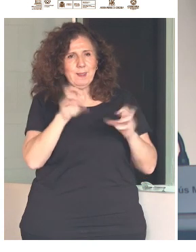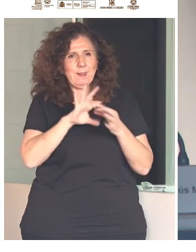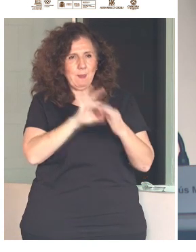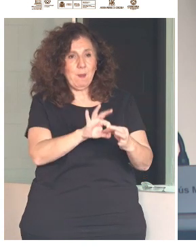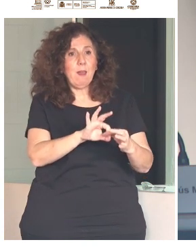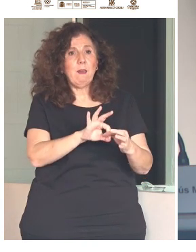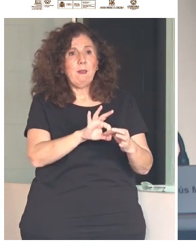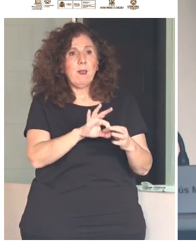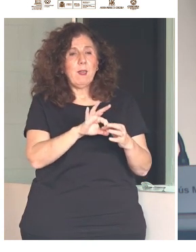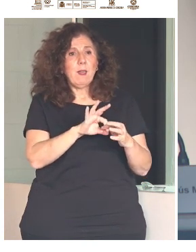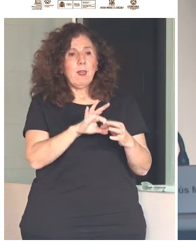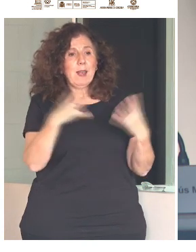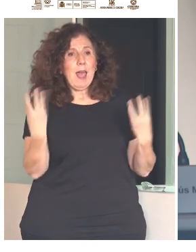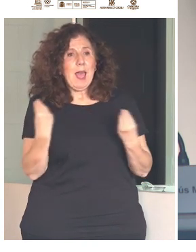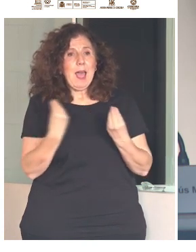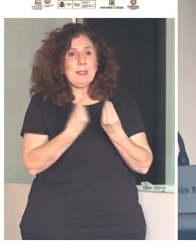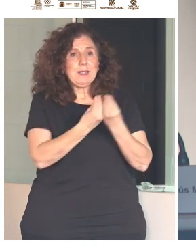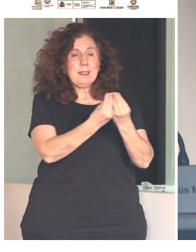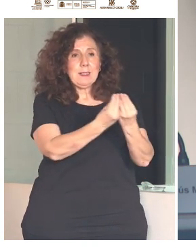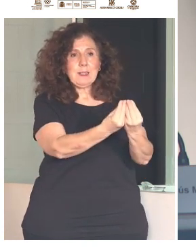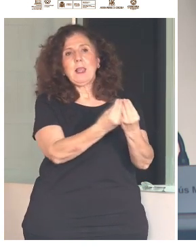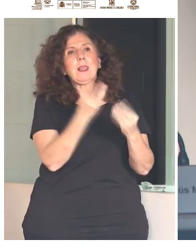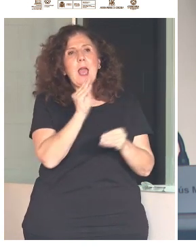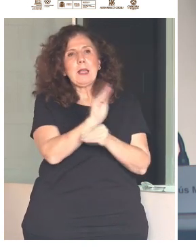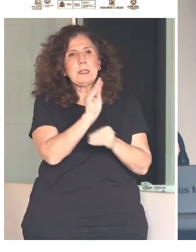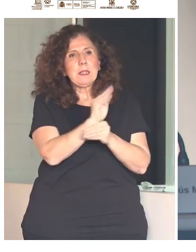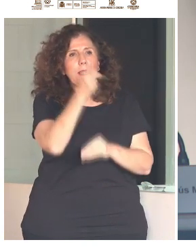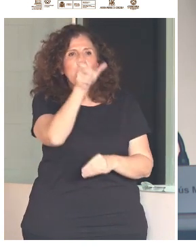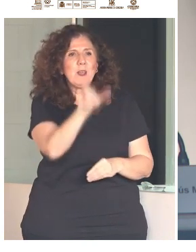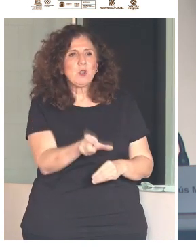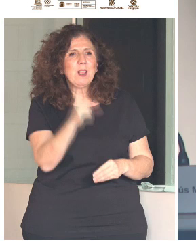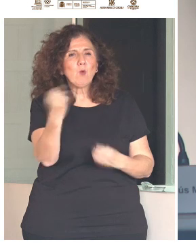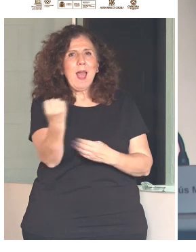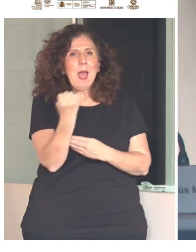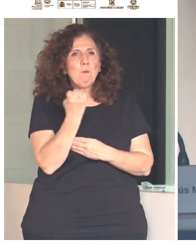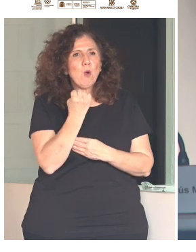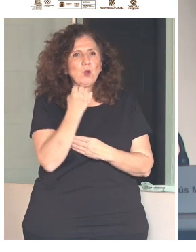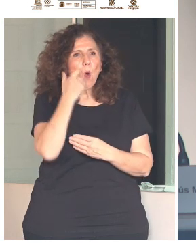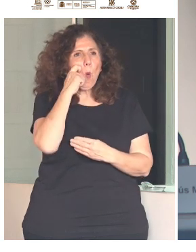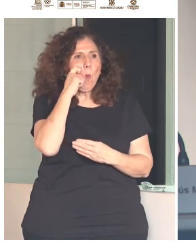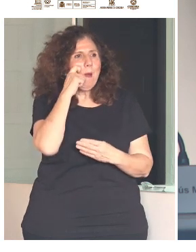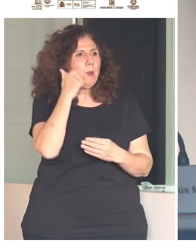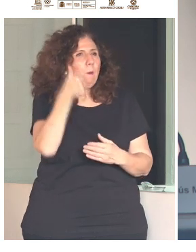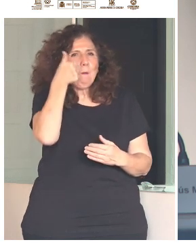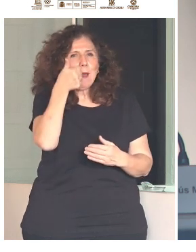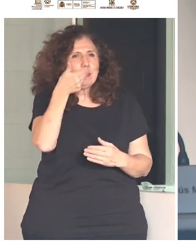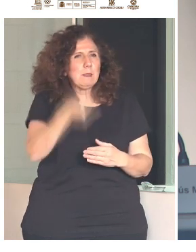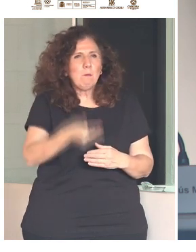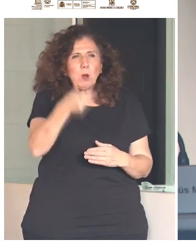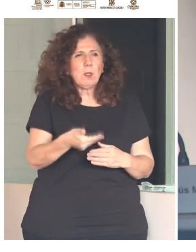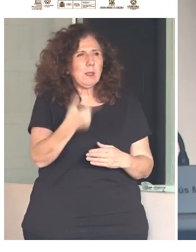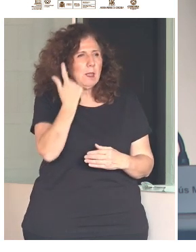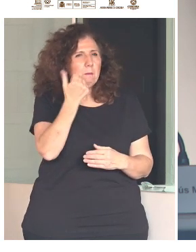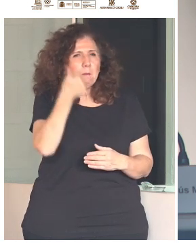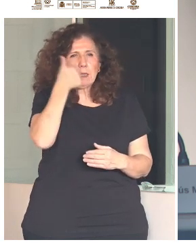personal es un apoyo humano, diría yo, el más inclusivo y el más empoderador, que está